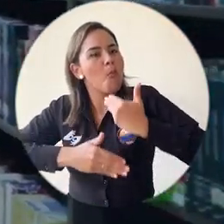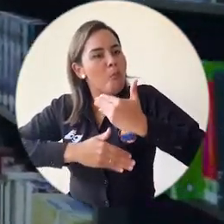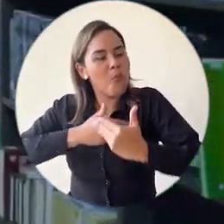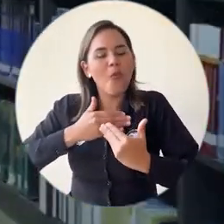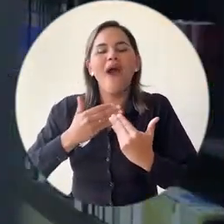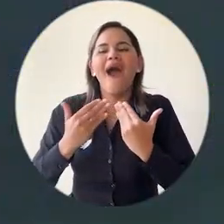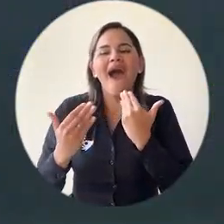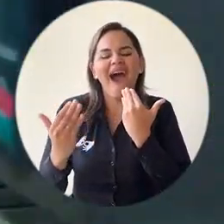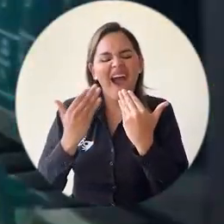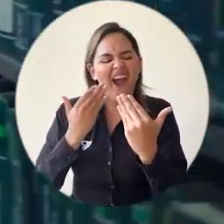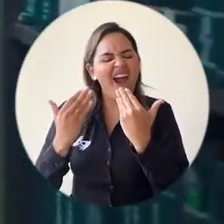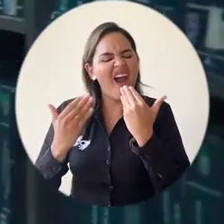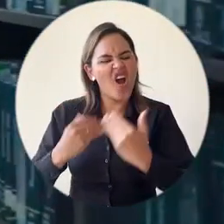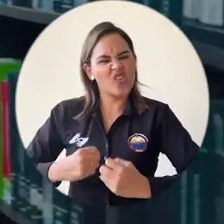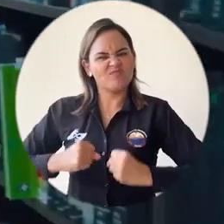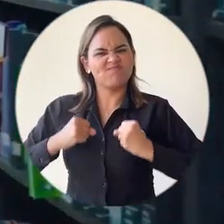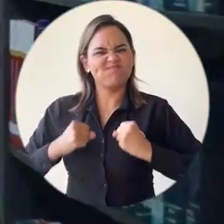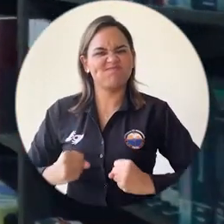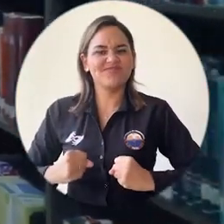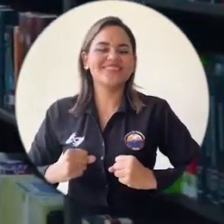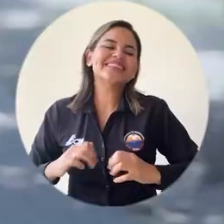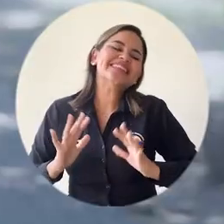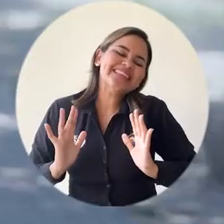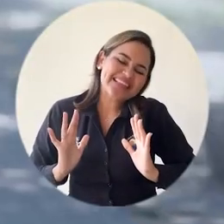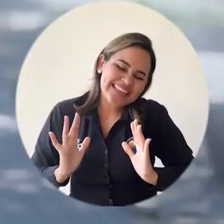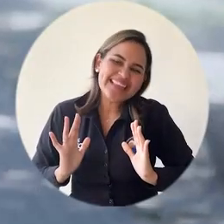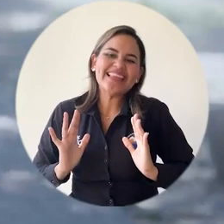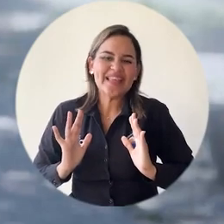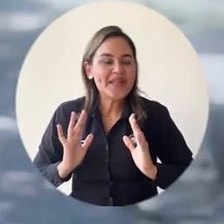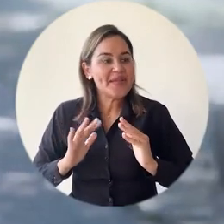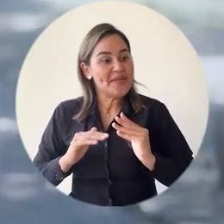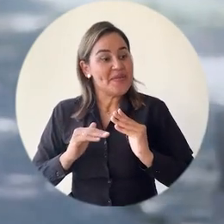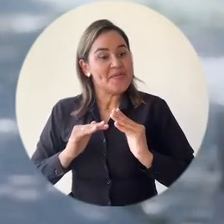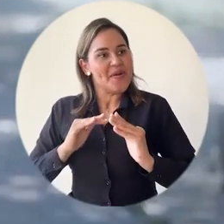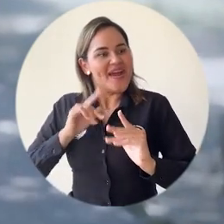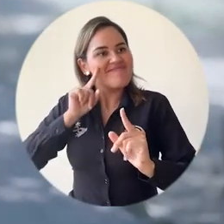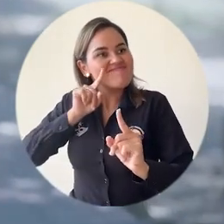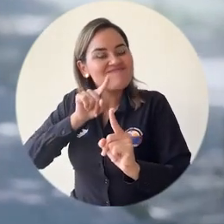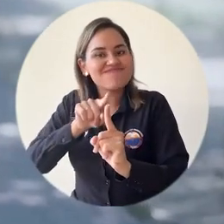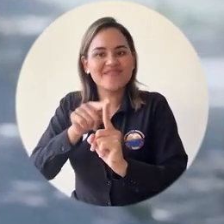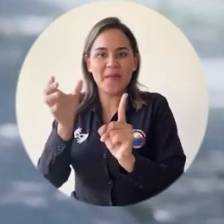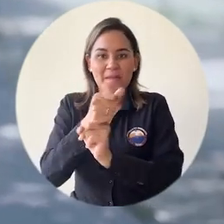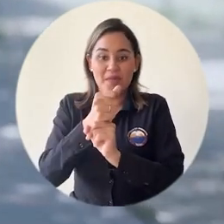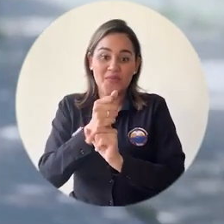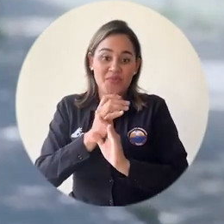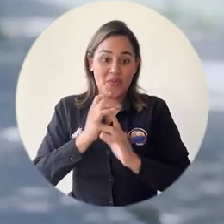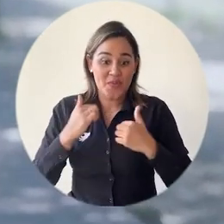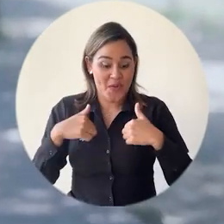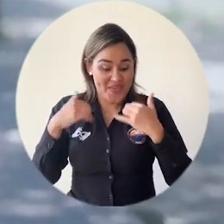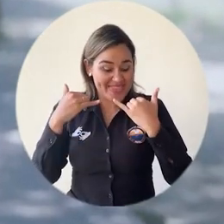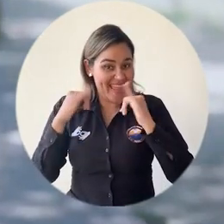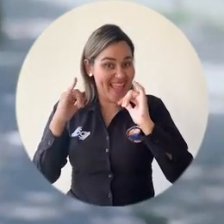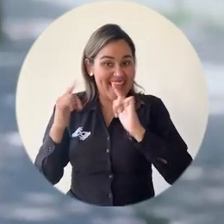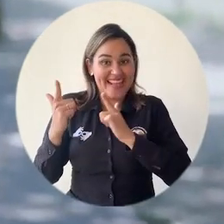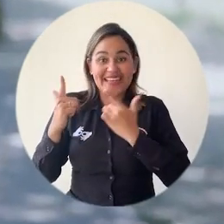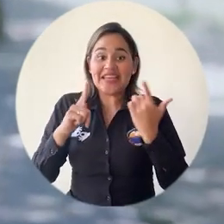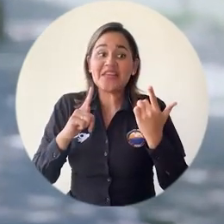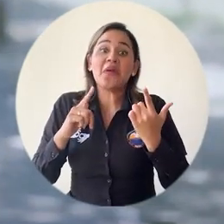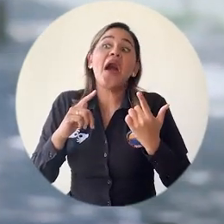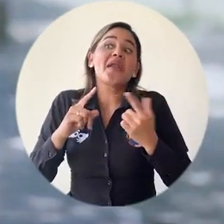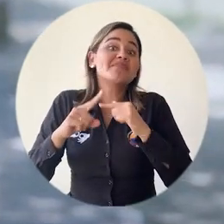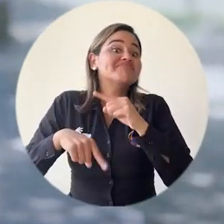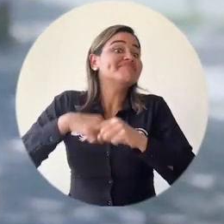puede ser la seguridad, y puede ir logrando muchas cosas. Por ejemplo, ya pude terminar mi carrera, ahora va el paso a